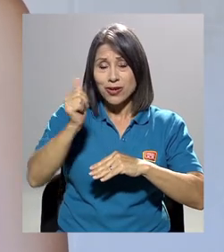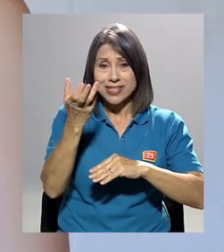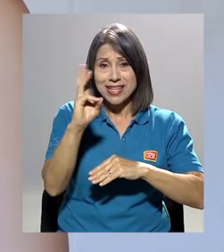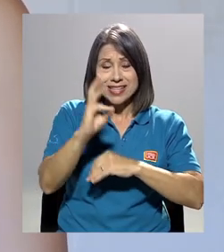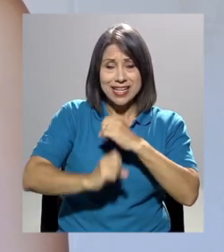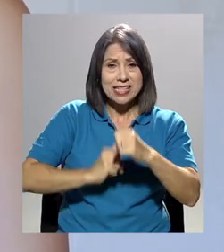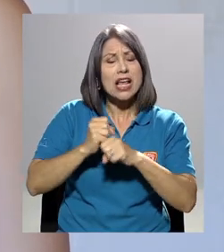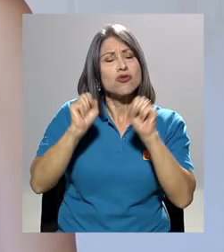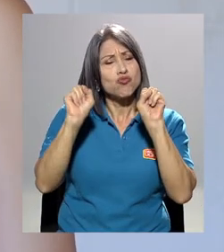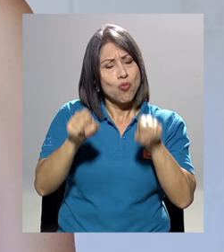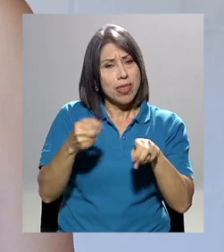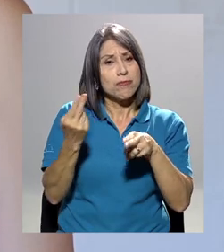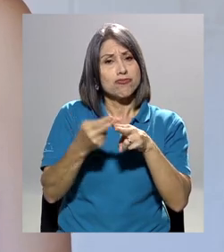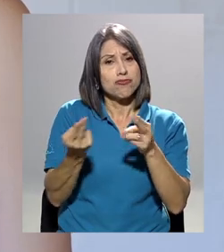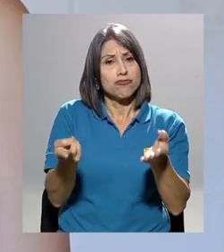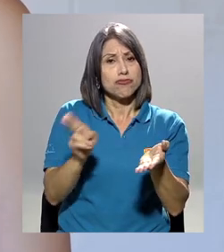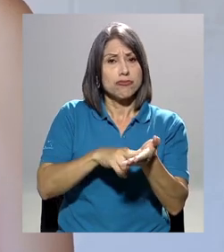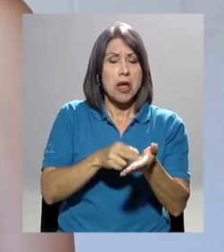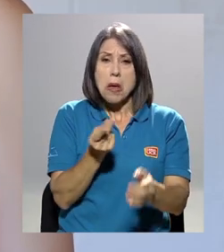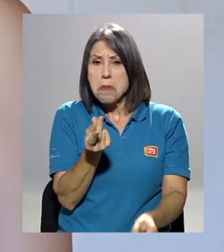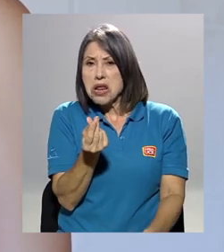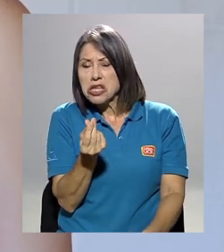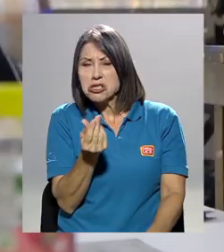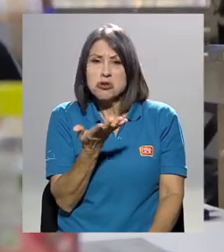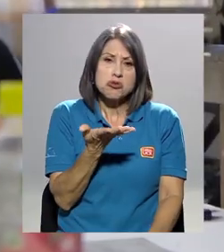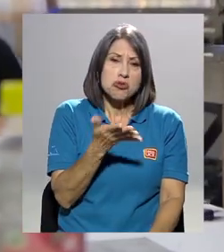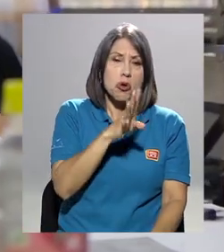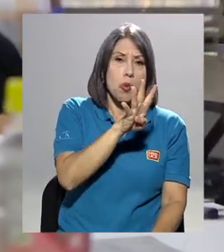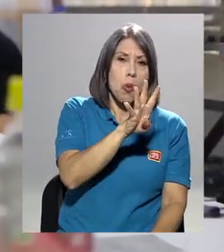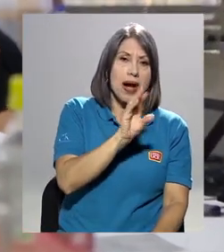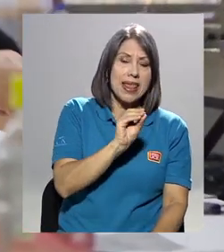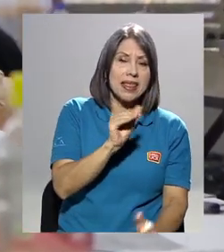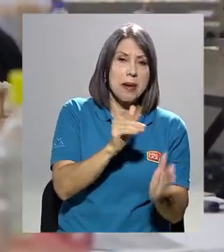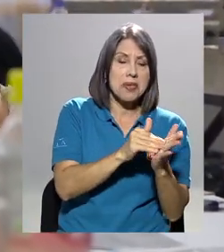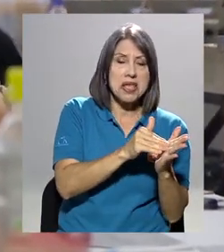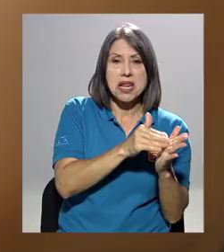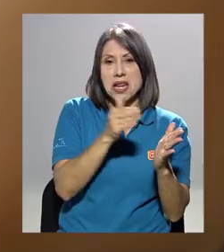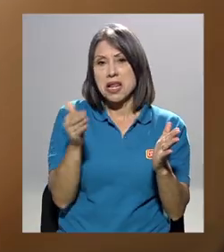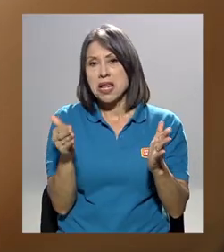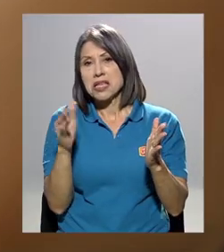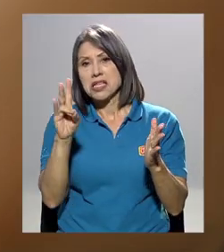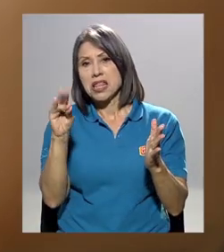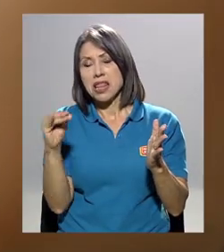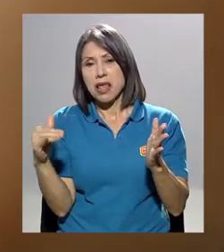y los precios oscilan entre 40 mil y 70 mil colones.